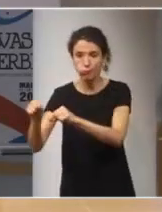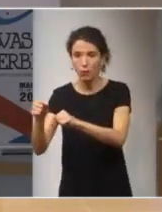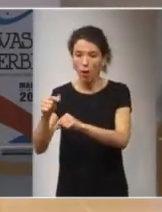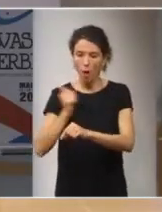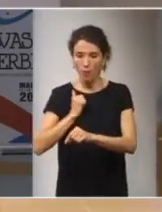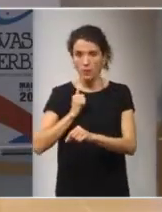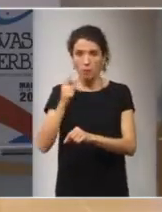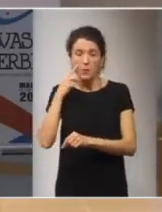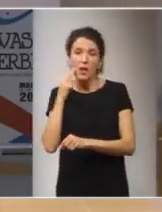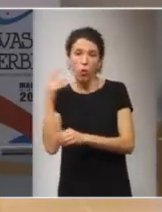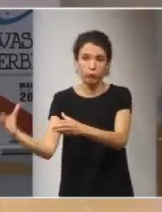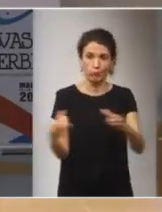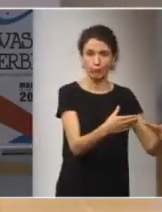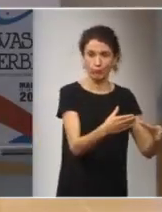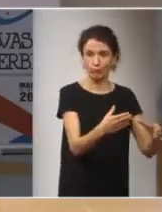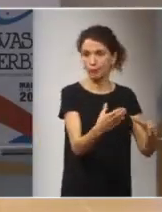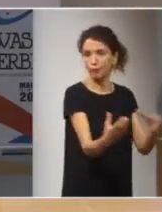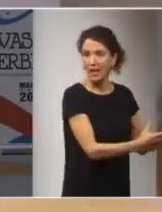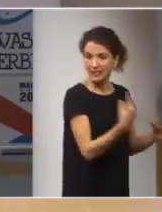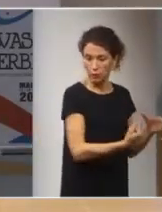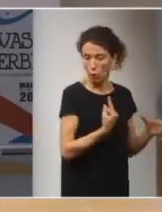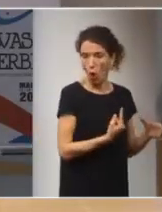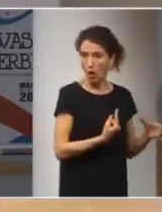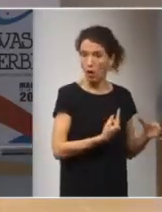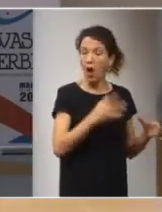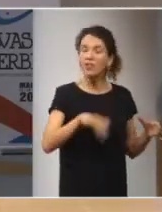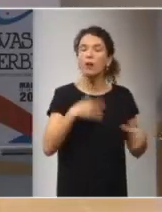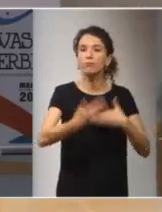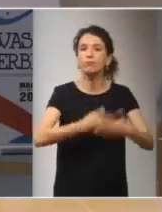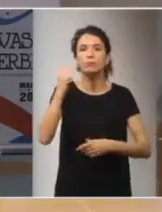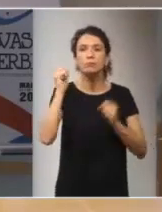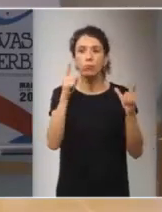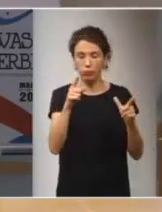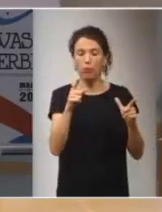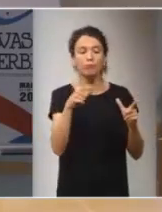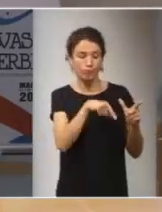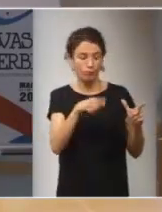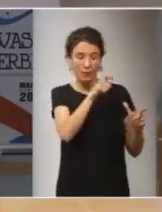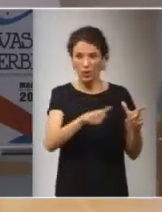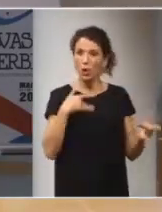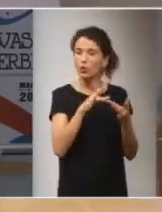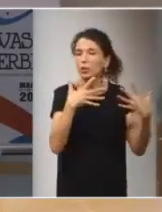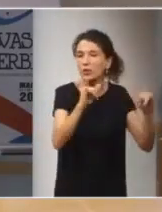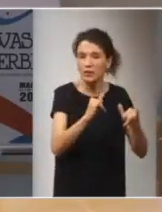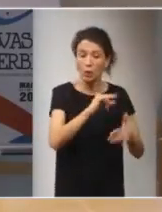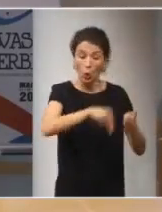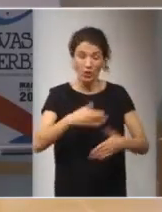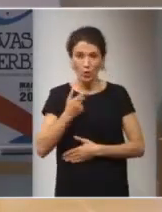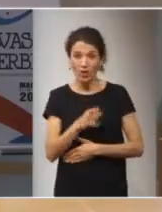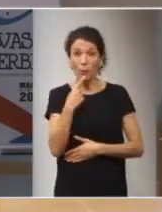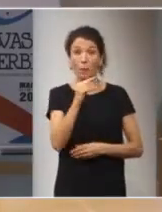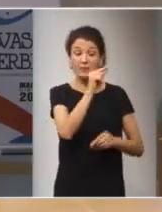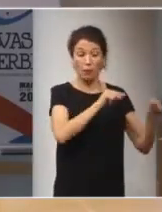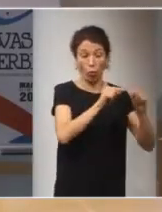ya después cuando se fue descubriendo un poco más estas personas fueron estigmatizadas nadie las quería contratar porque se iban a